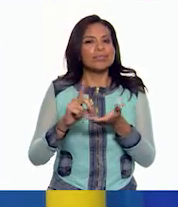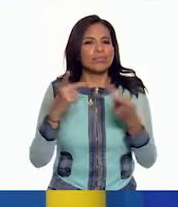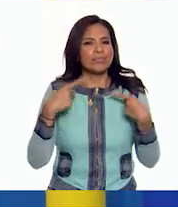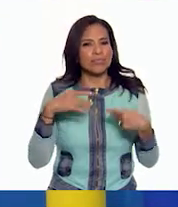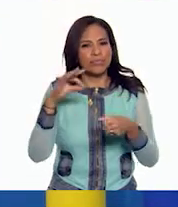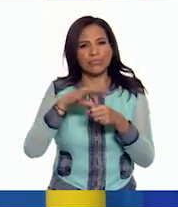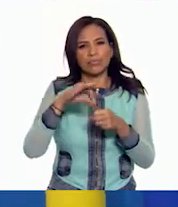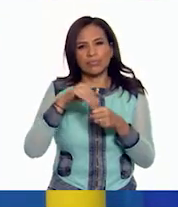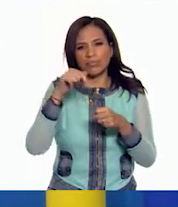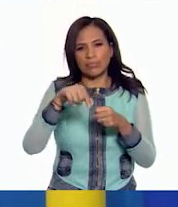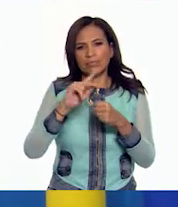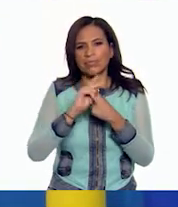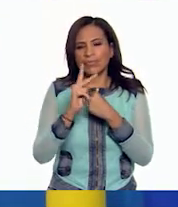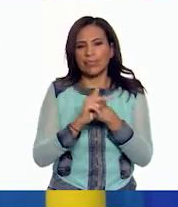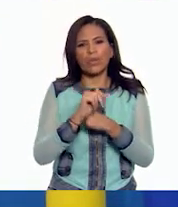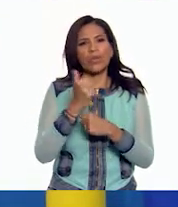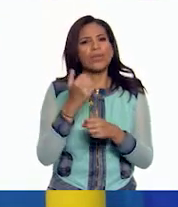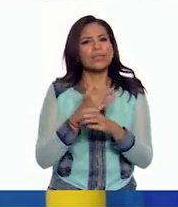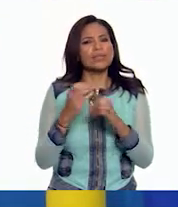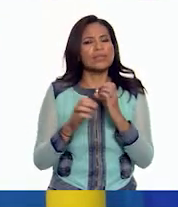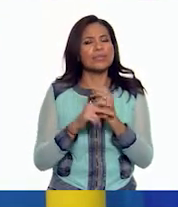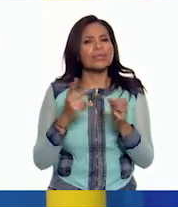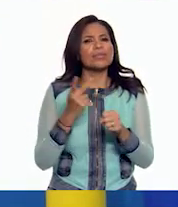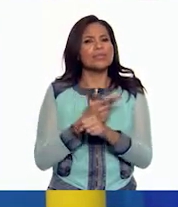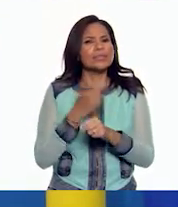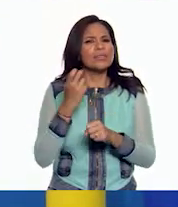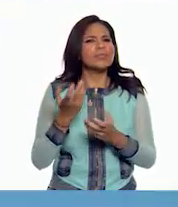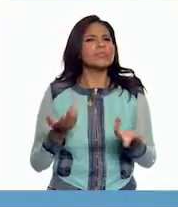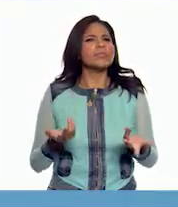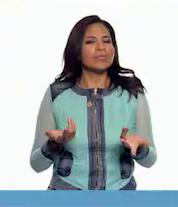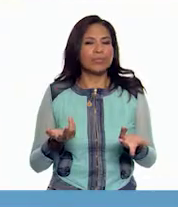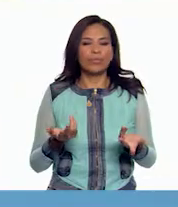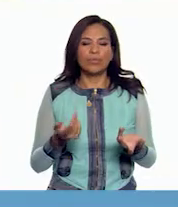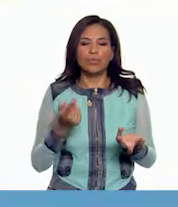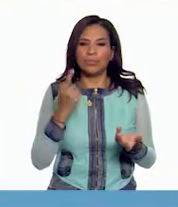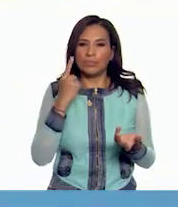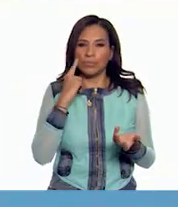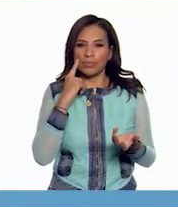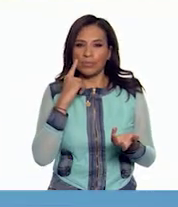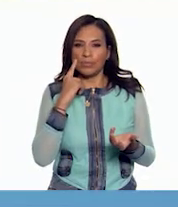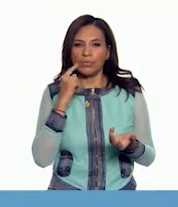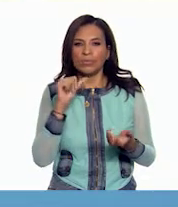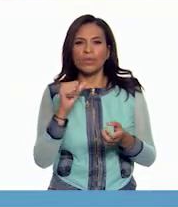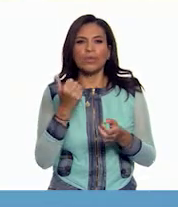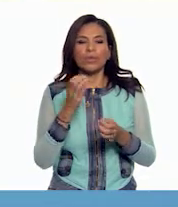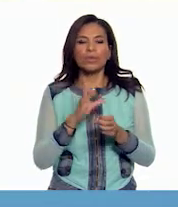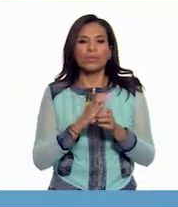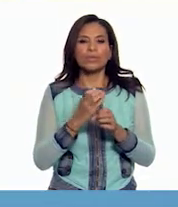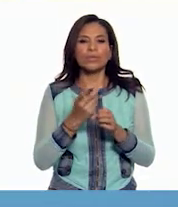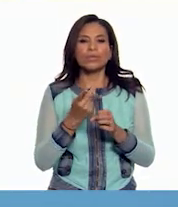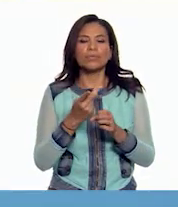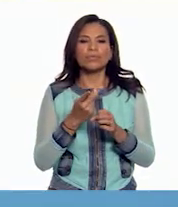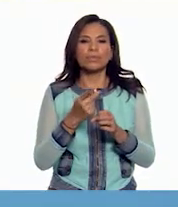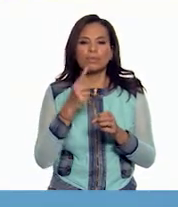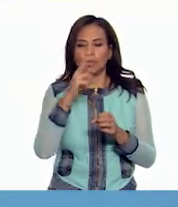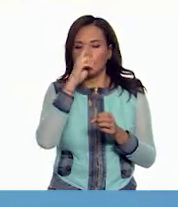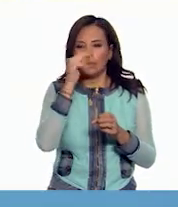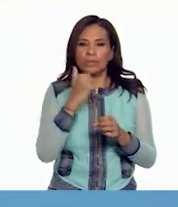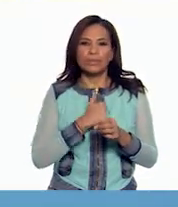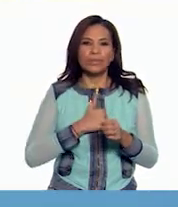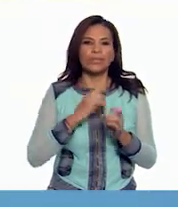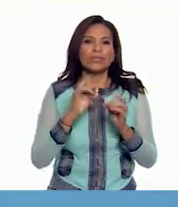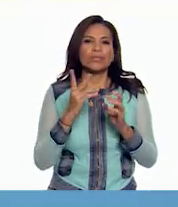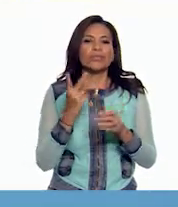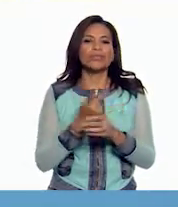Pero, ¿a qué otros acontecimientos te refieres? Ah, bueno. Otro de esos acontecimientos fue un lamentable